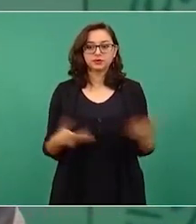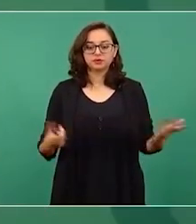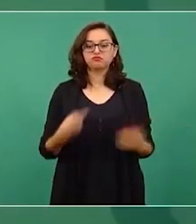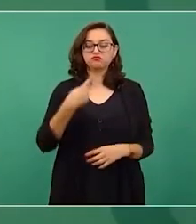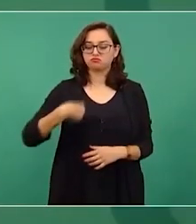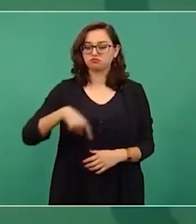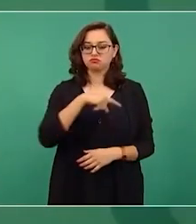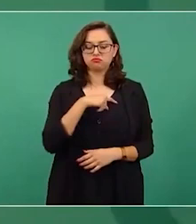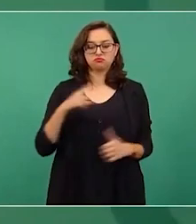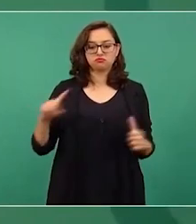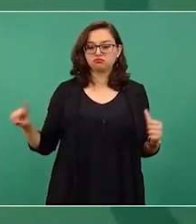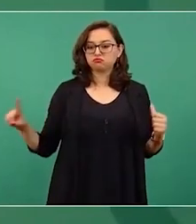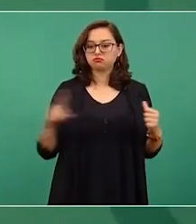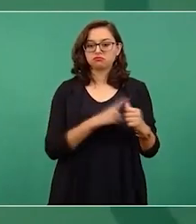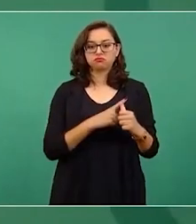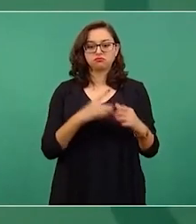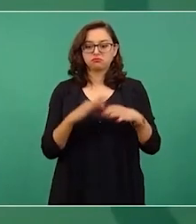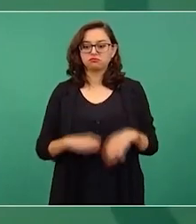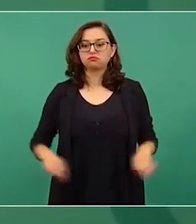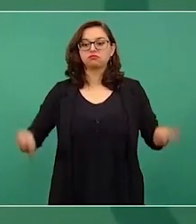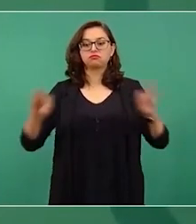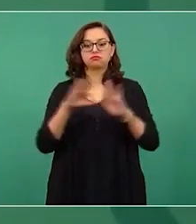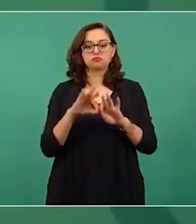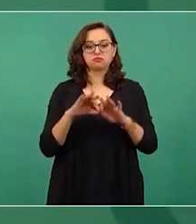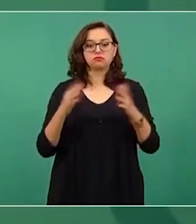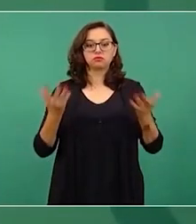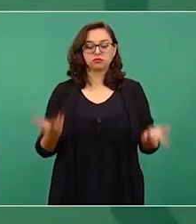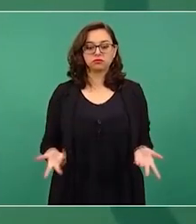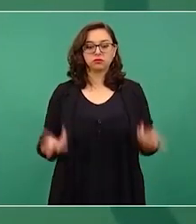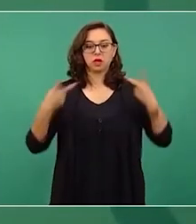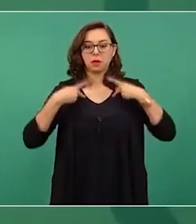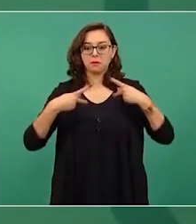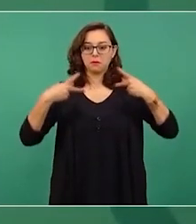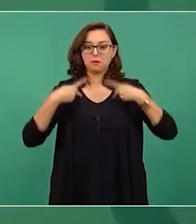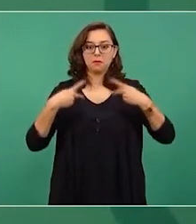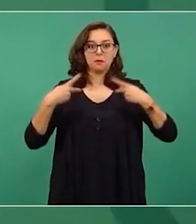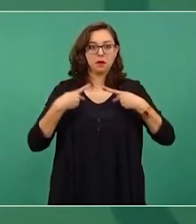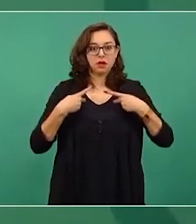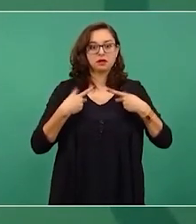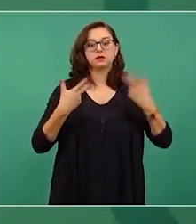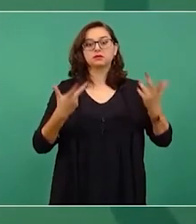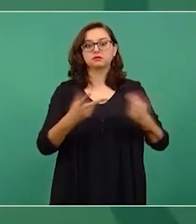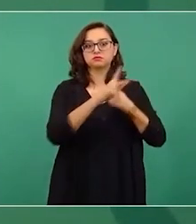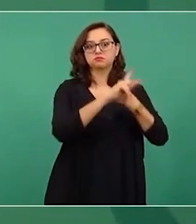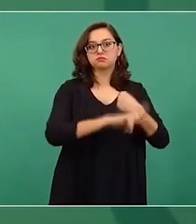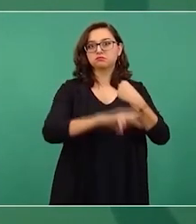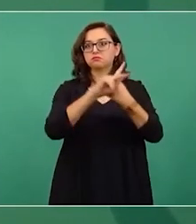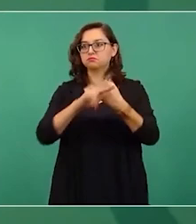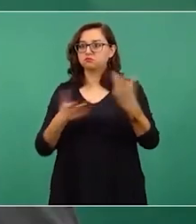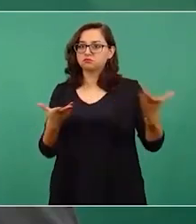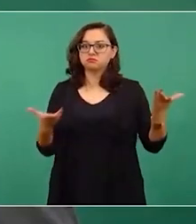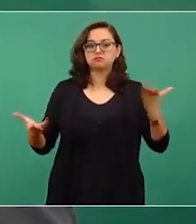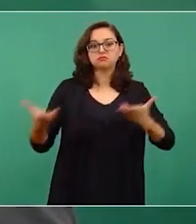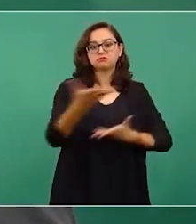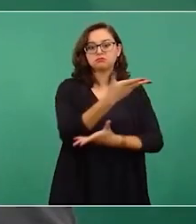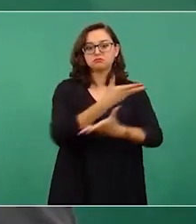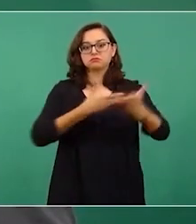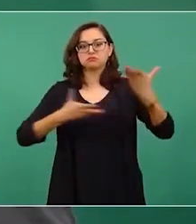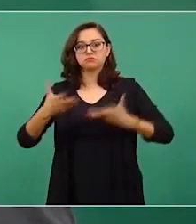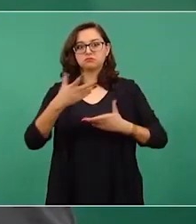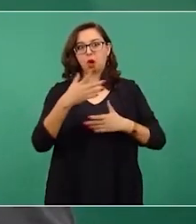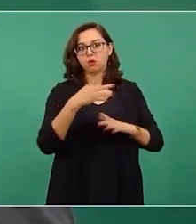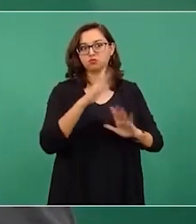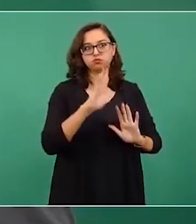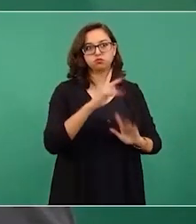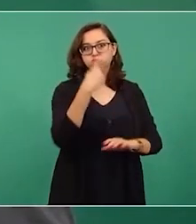máxima de que entre las personas entre los individuos como entre las naciones el respeto al